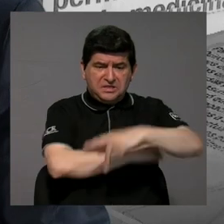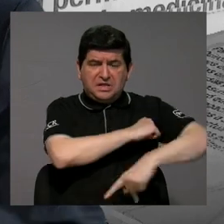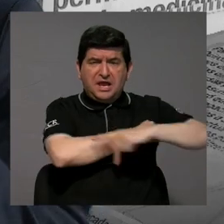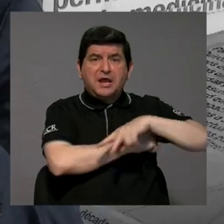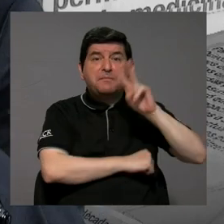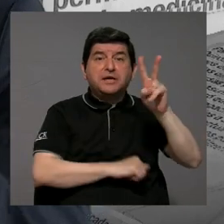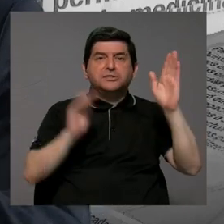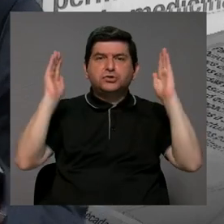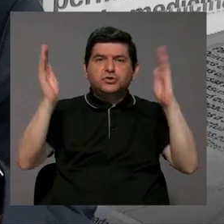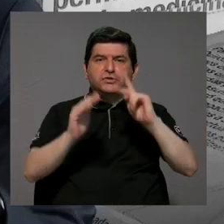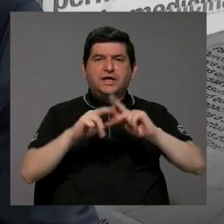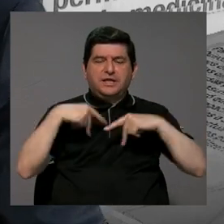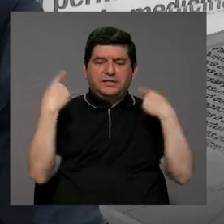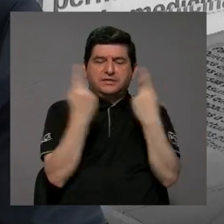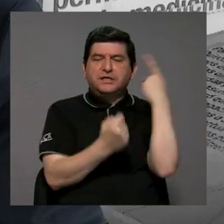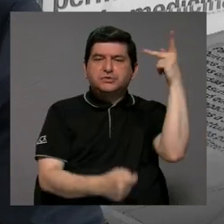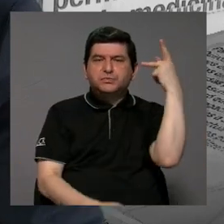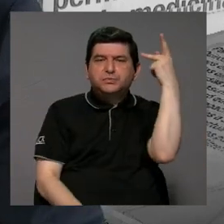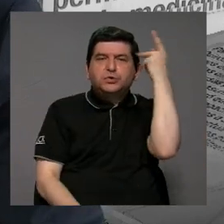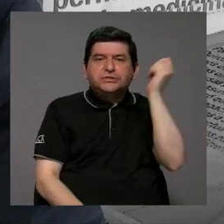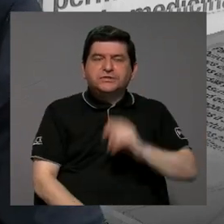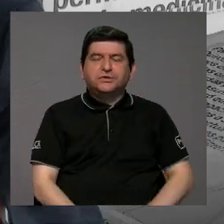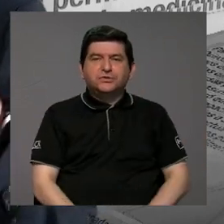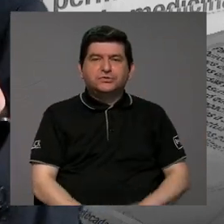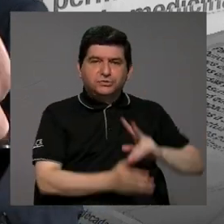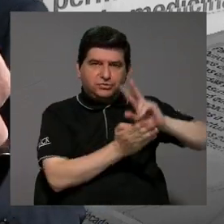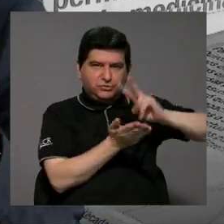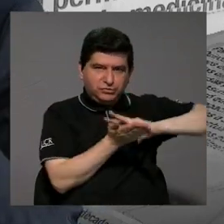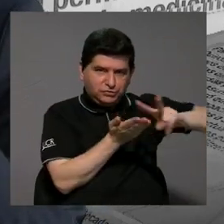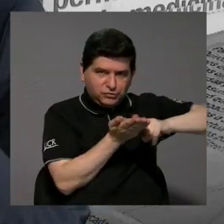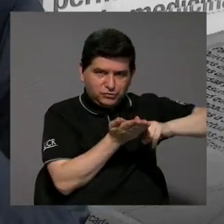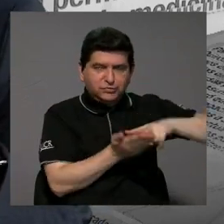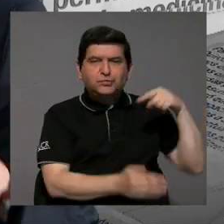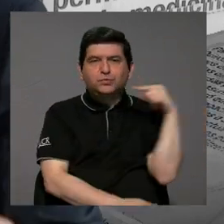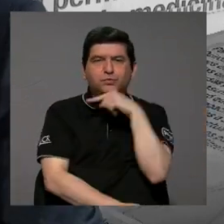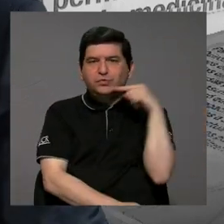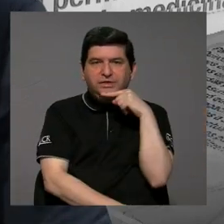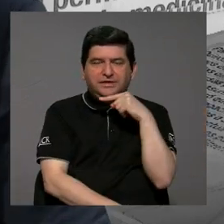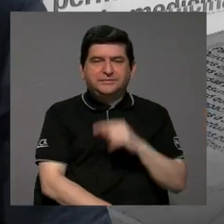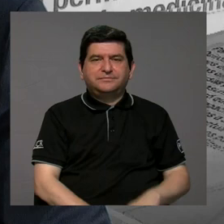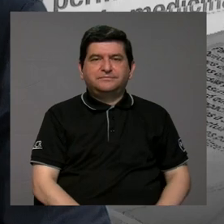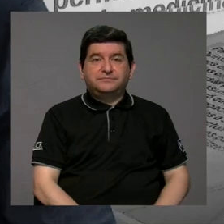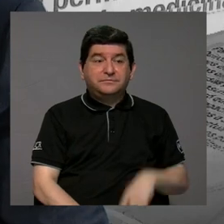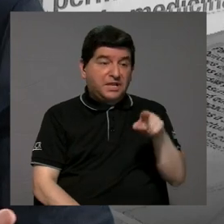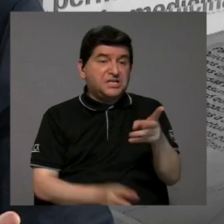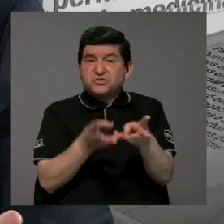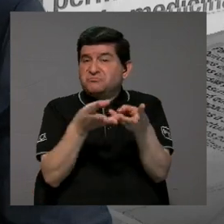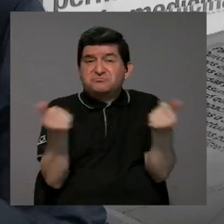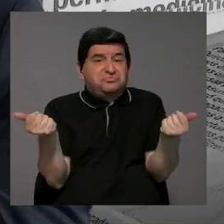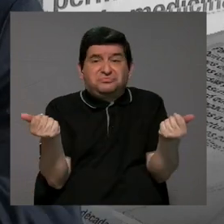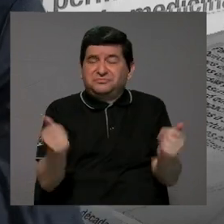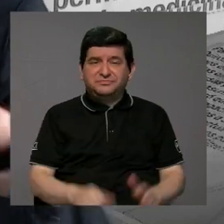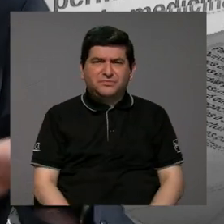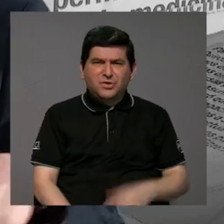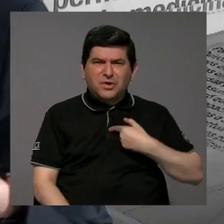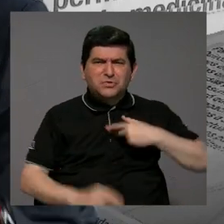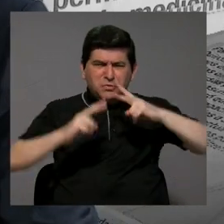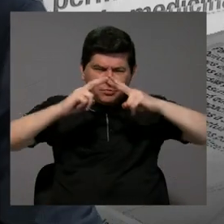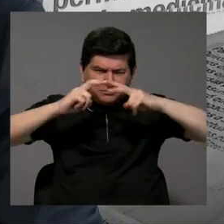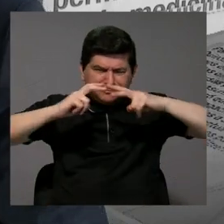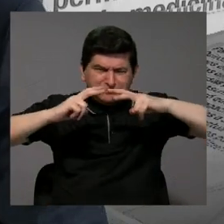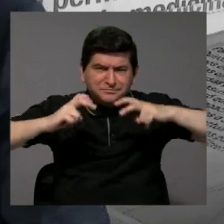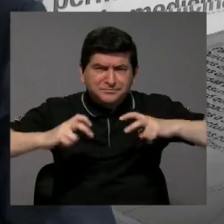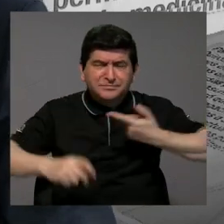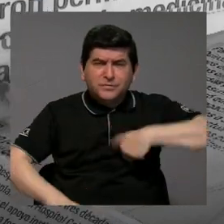este país tenía dos grandes partidos políticos, Liberación Nacional y la Unidad Social Cristiana. Ya eso desapareció. Cuando uno hace las